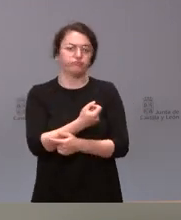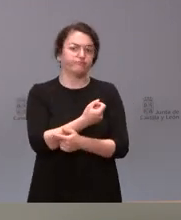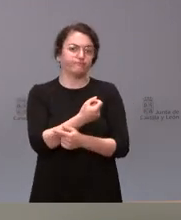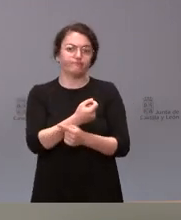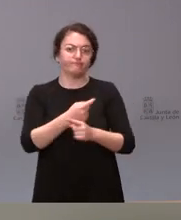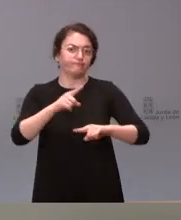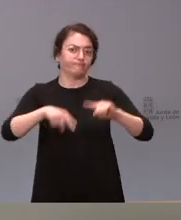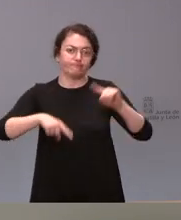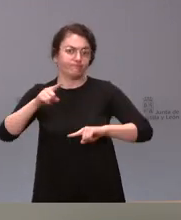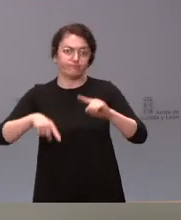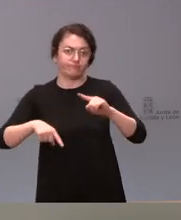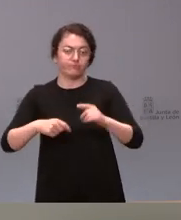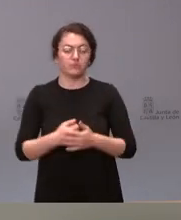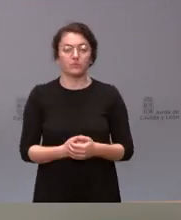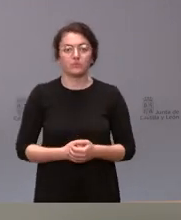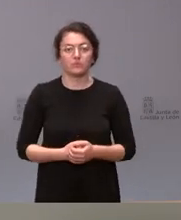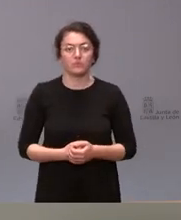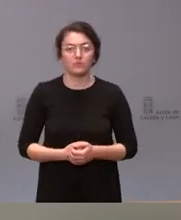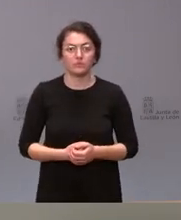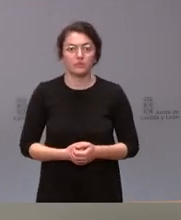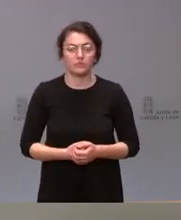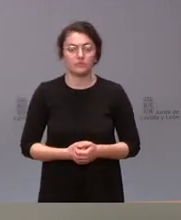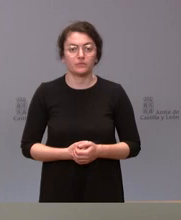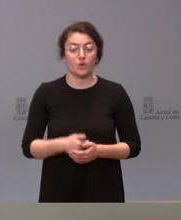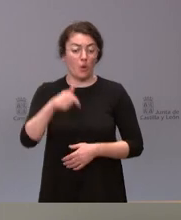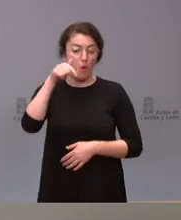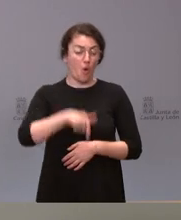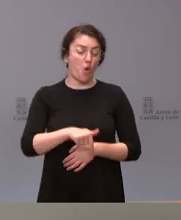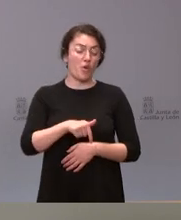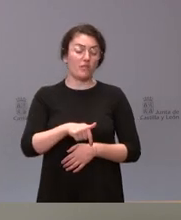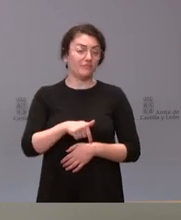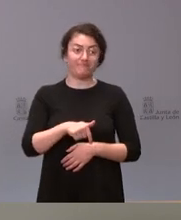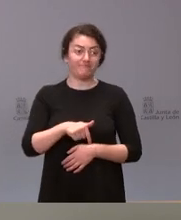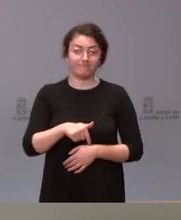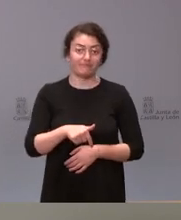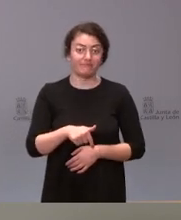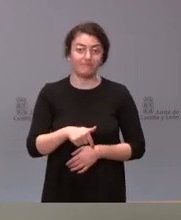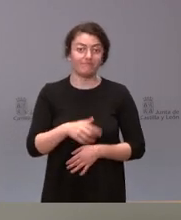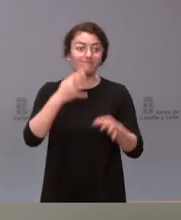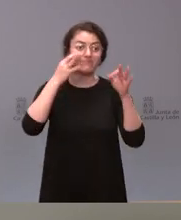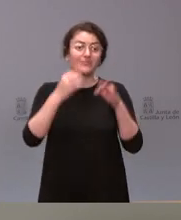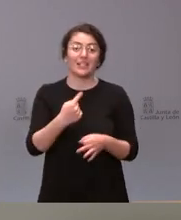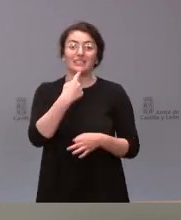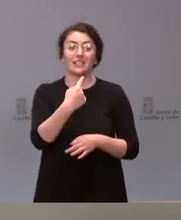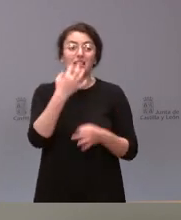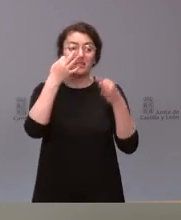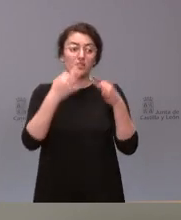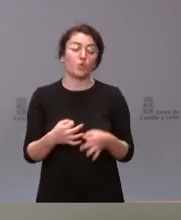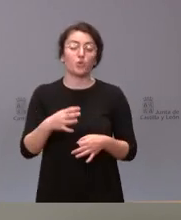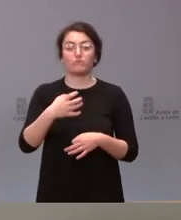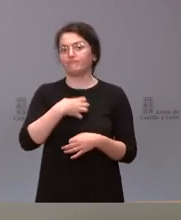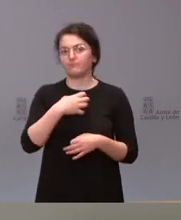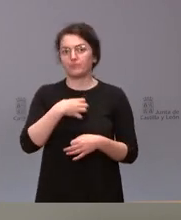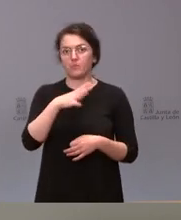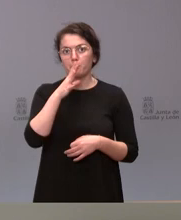y del examen de los mismos esto es algo que a día de hoy no les podemos afirmar porque vivimos también